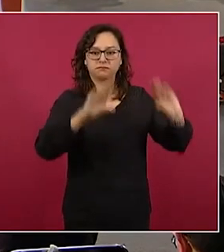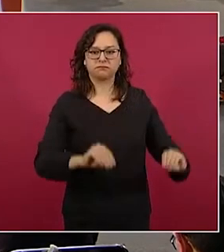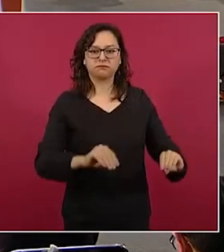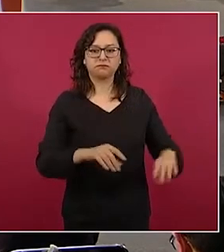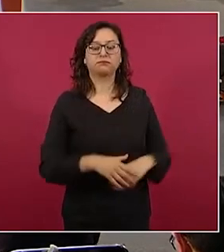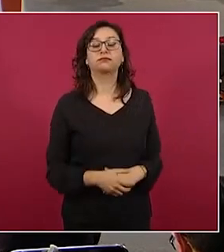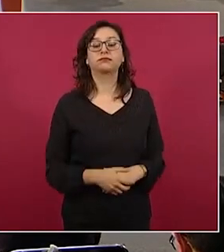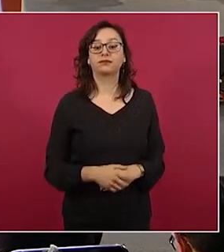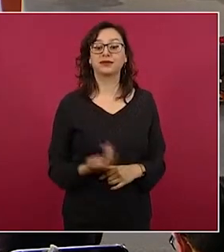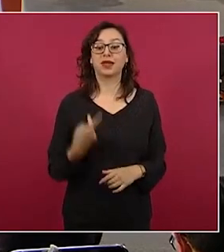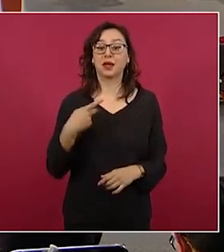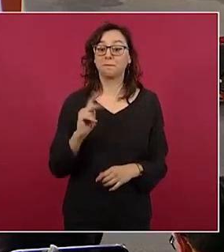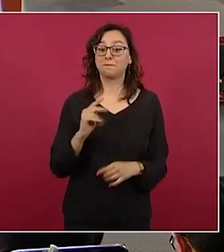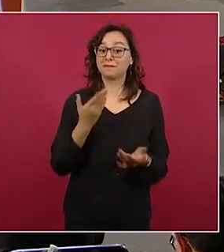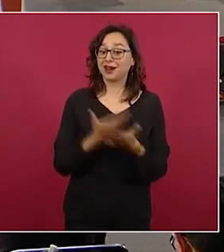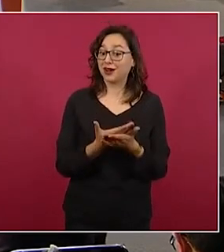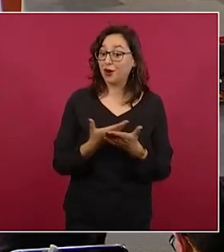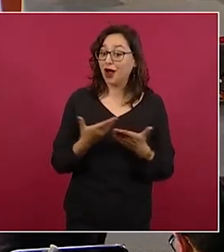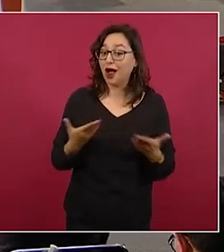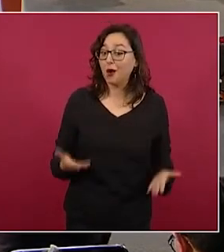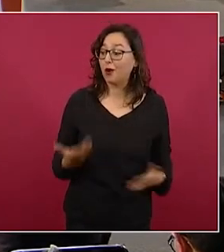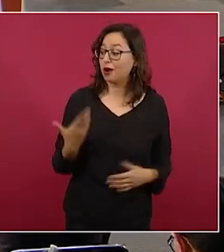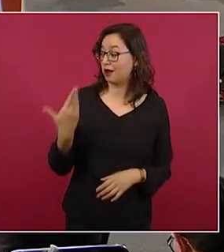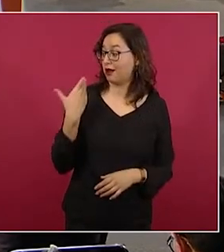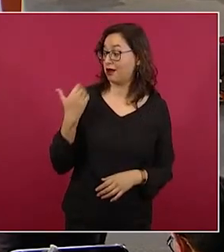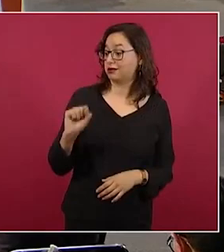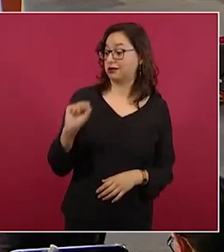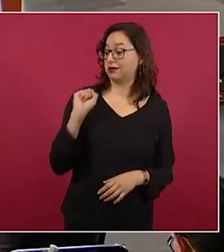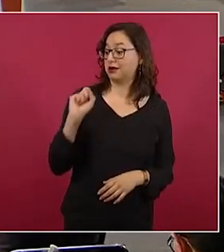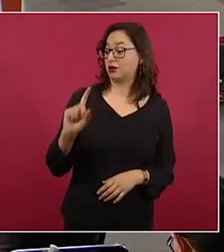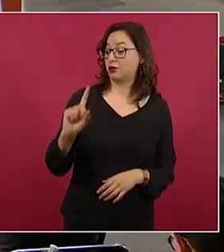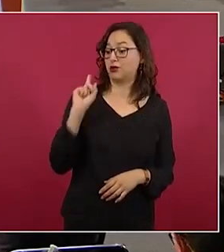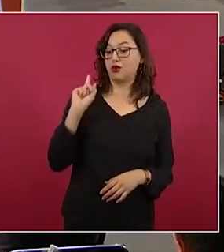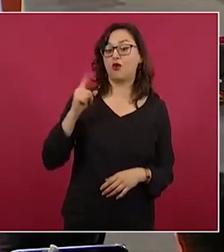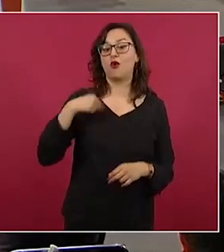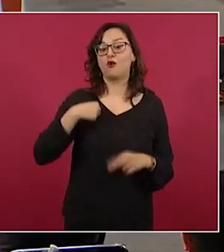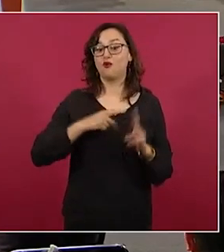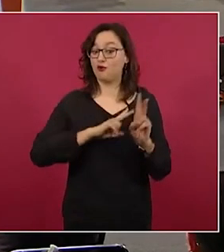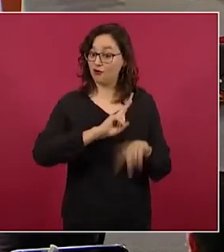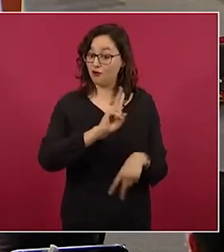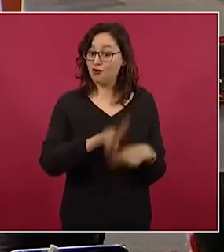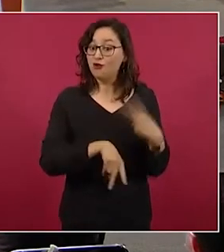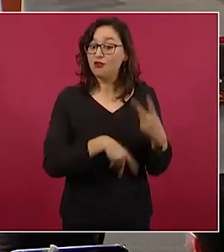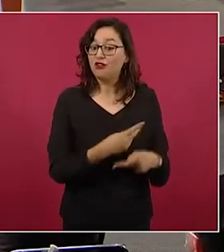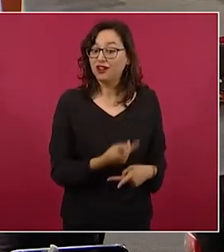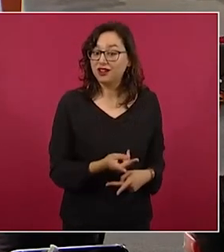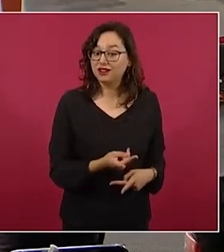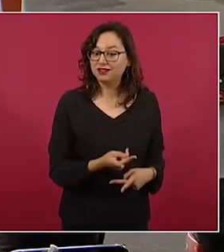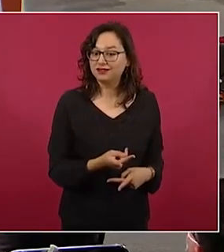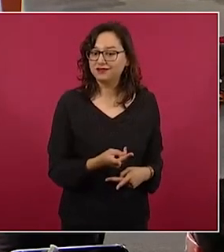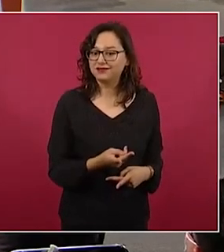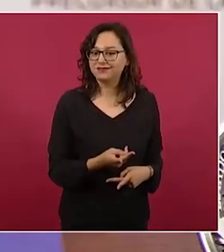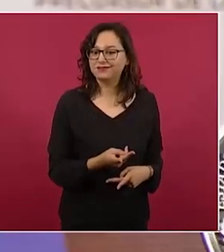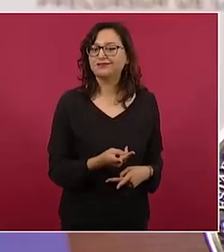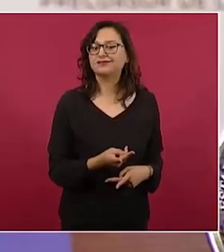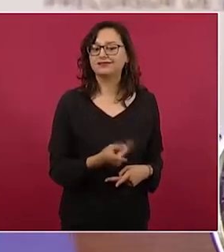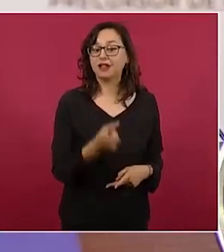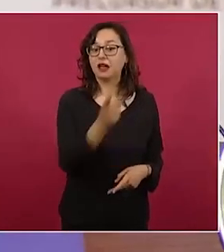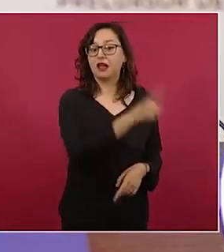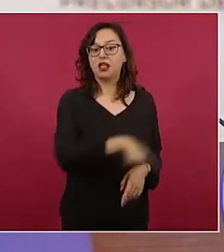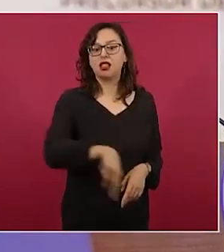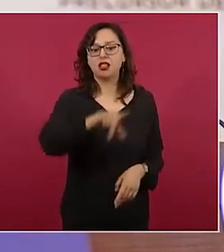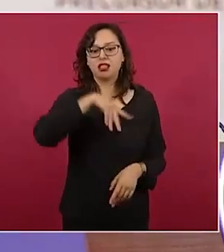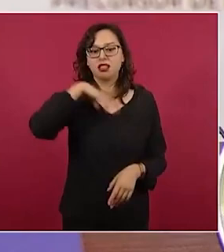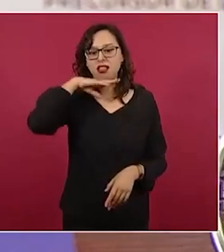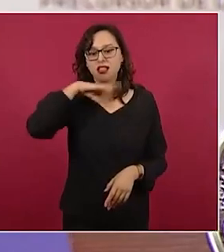pero ahora pasé, quizás no sabían